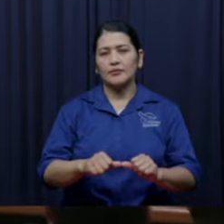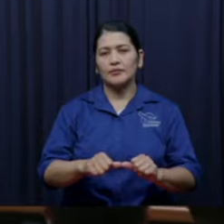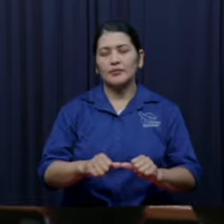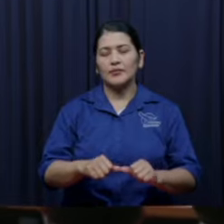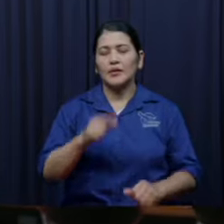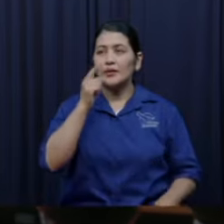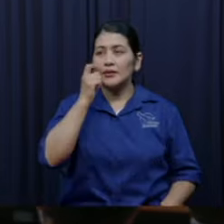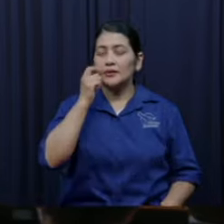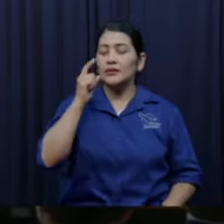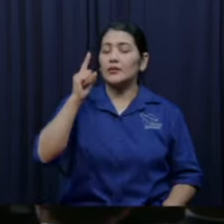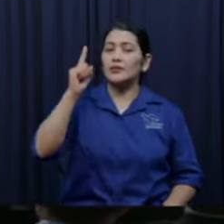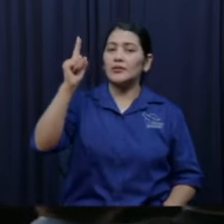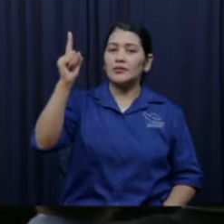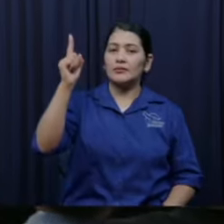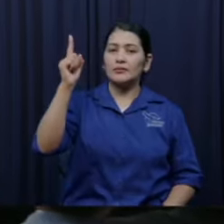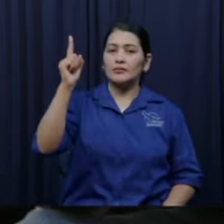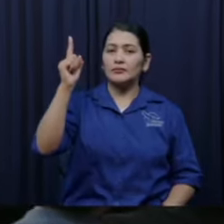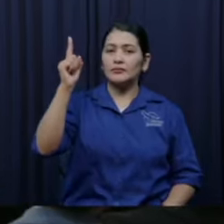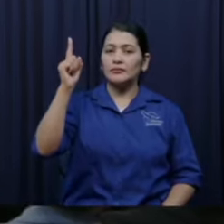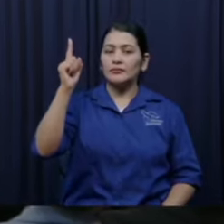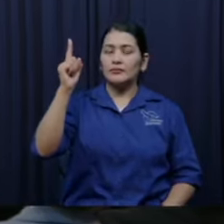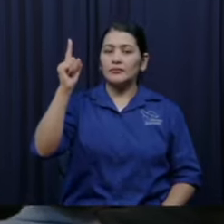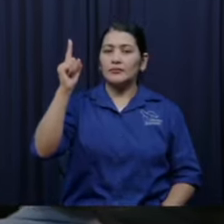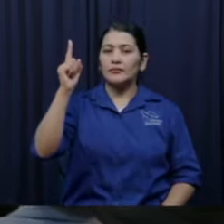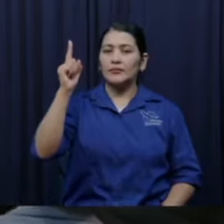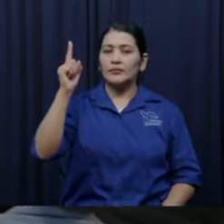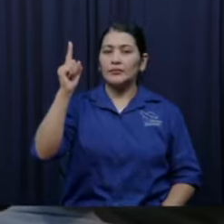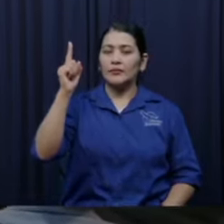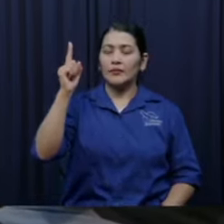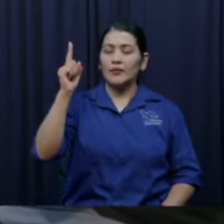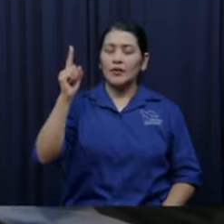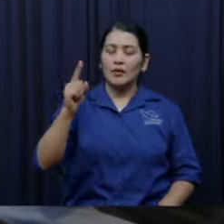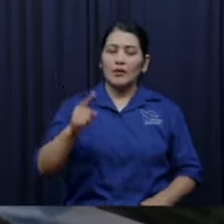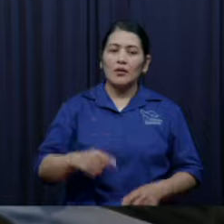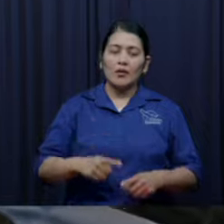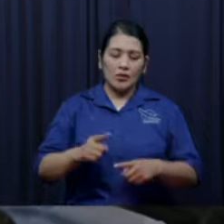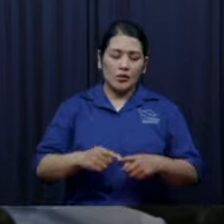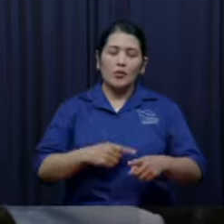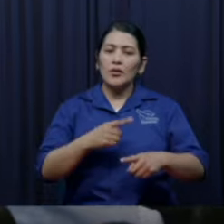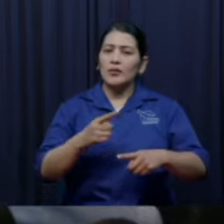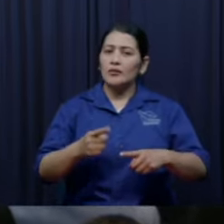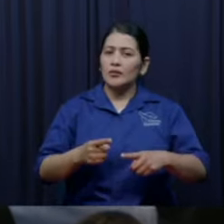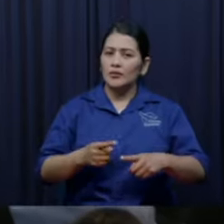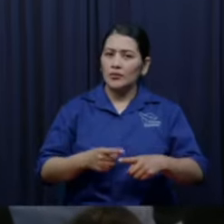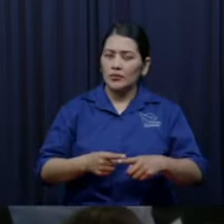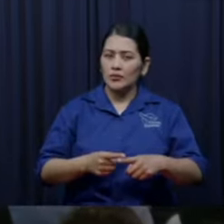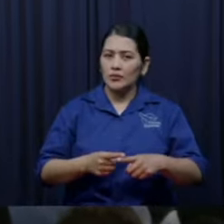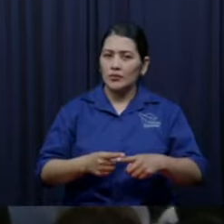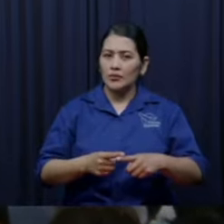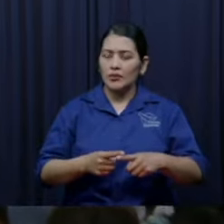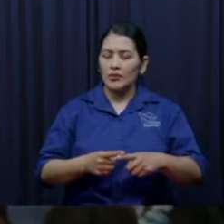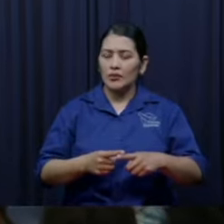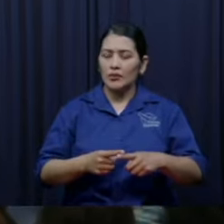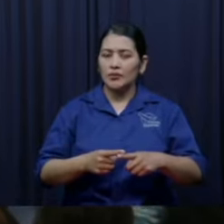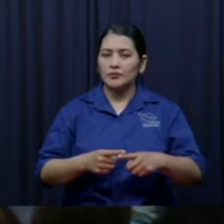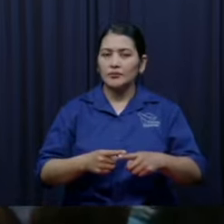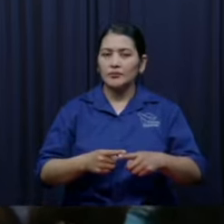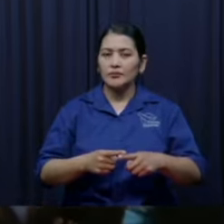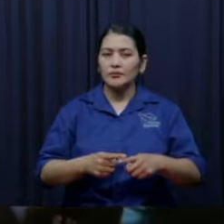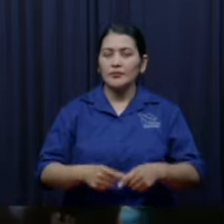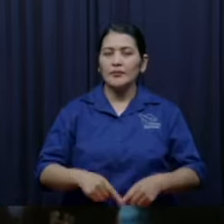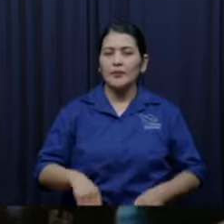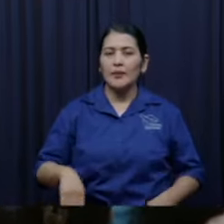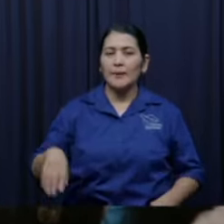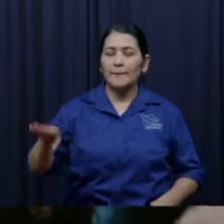se lo menciono benjamín no pudo con los jebuseos aquí lo dice a pesar de que dios